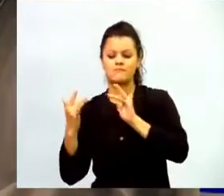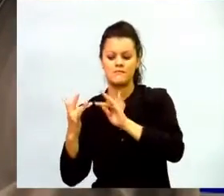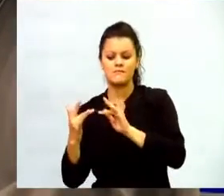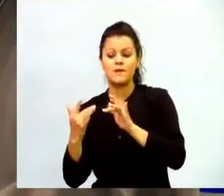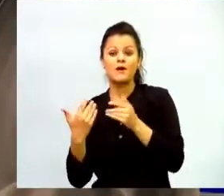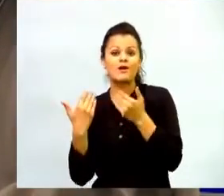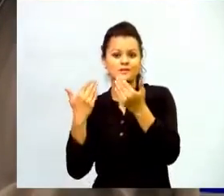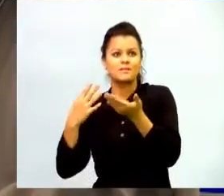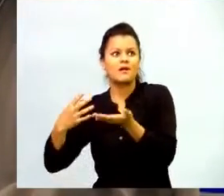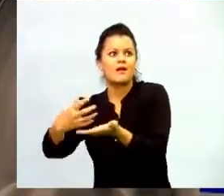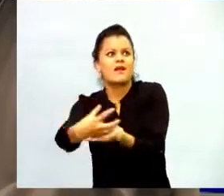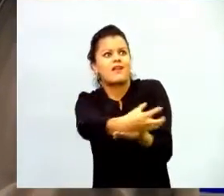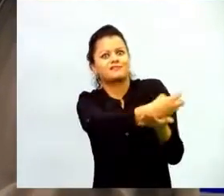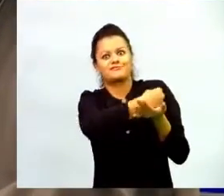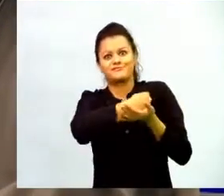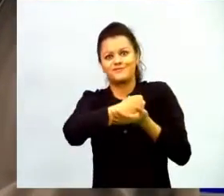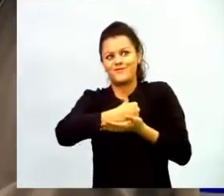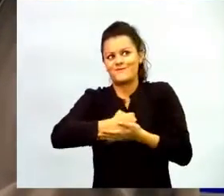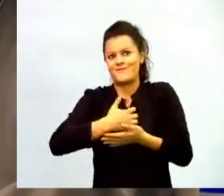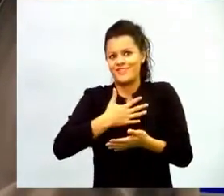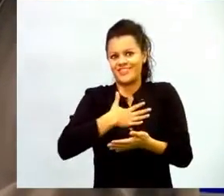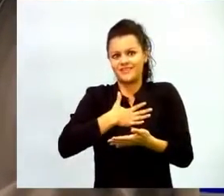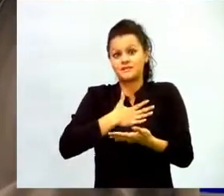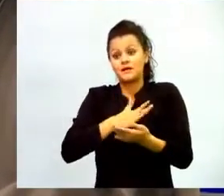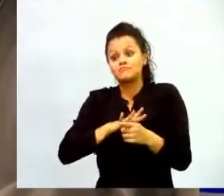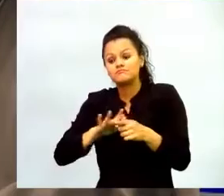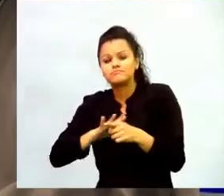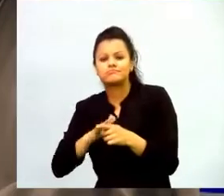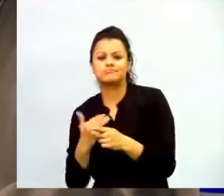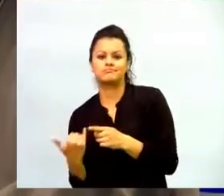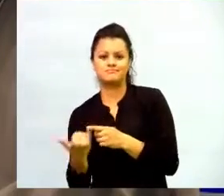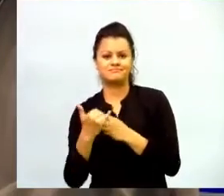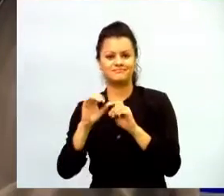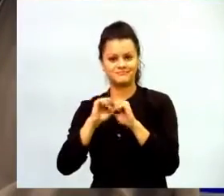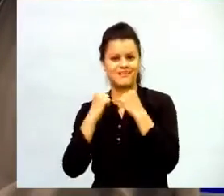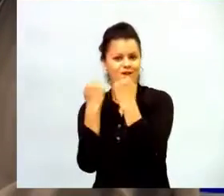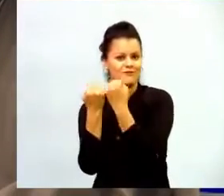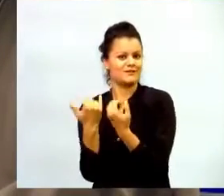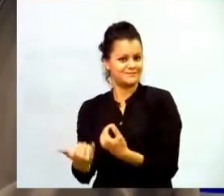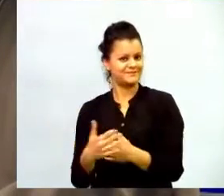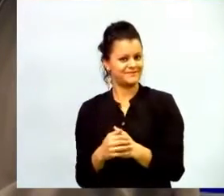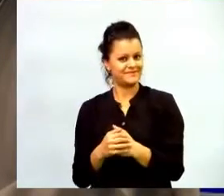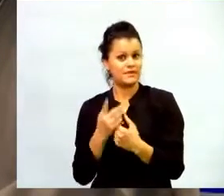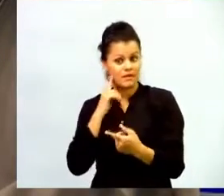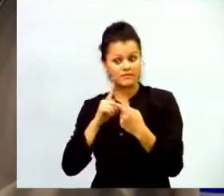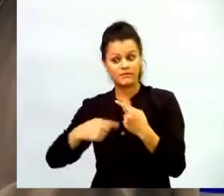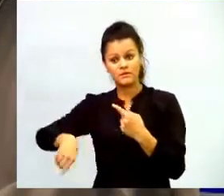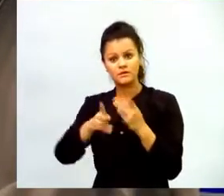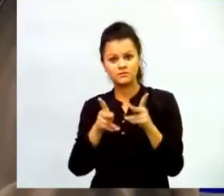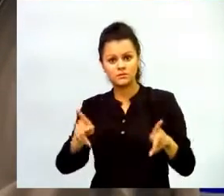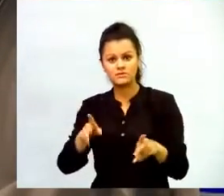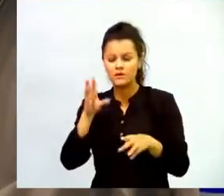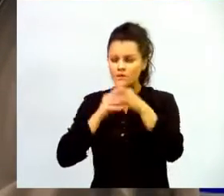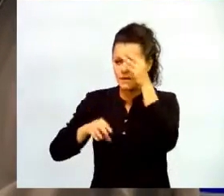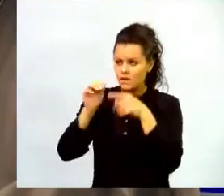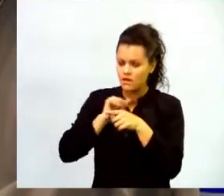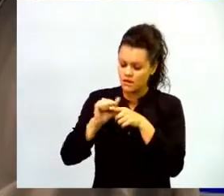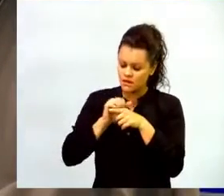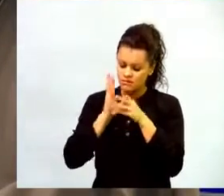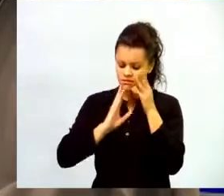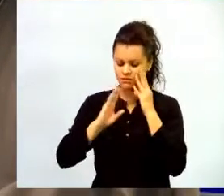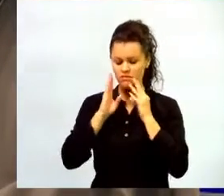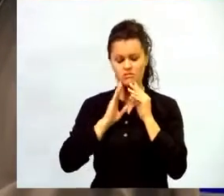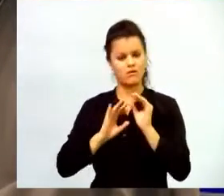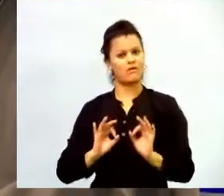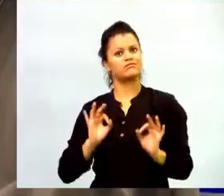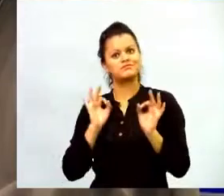oportunidad y llevarlo realmente al aula de clase para que la experiencia de aprendizaje de los estudiantes se vuelva realmente una experiencia